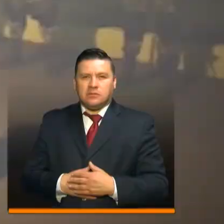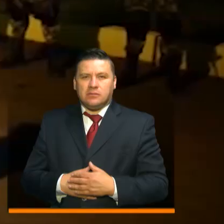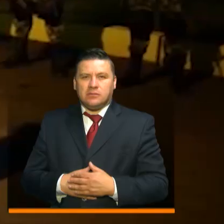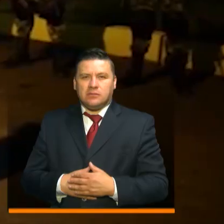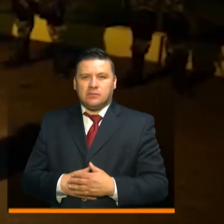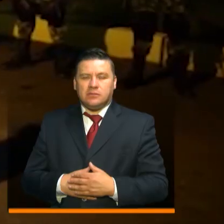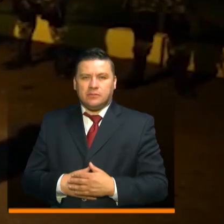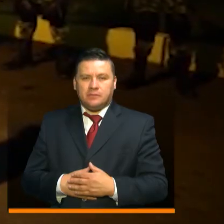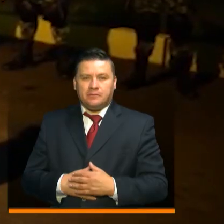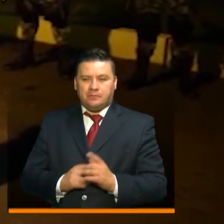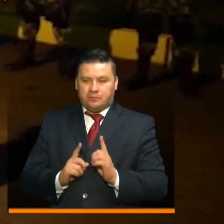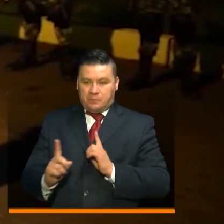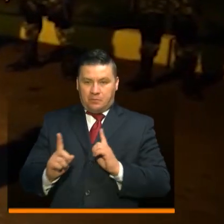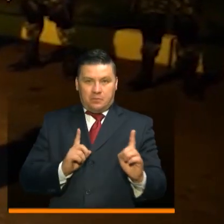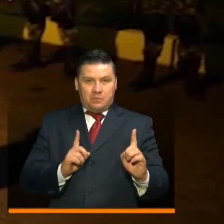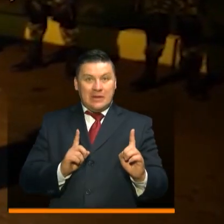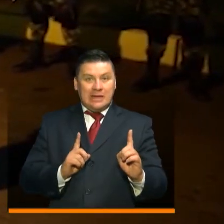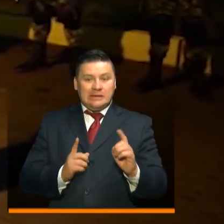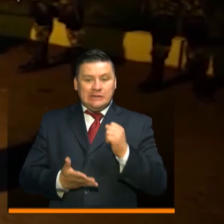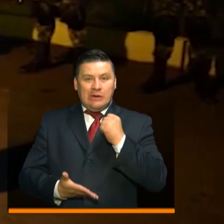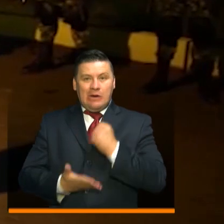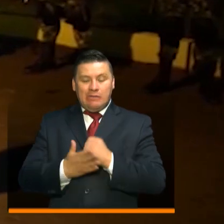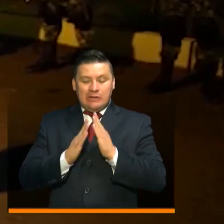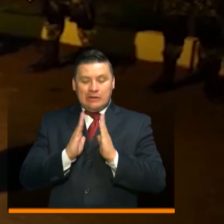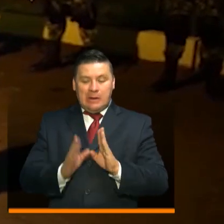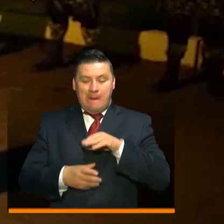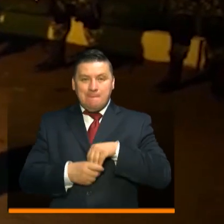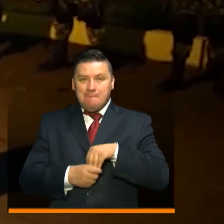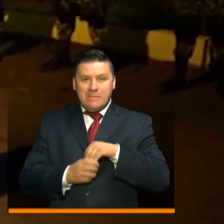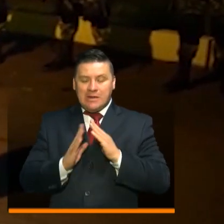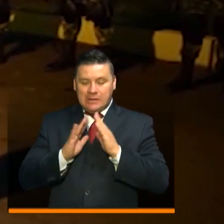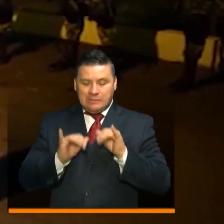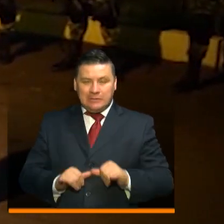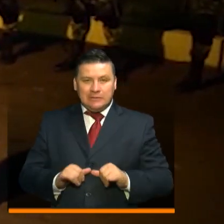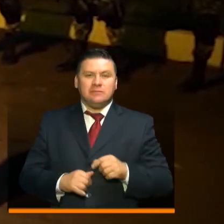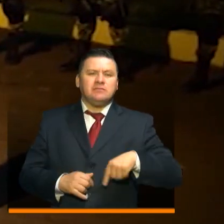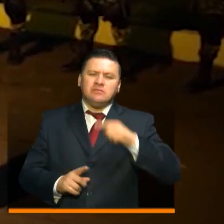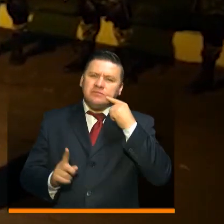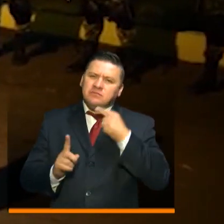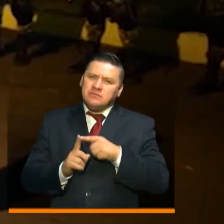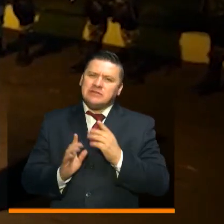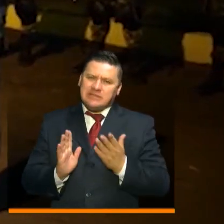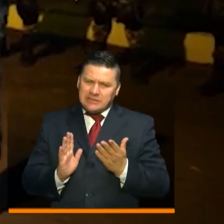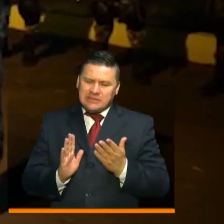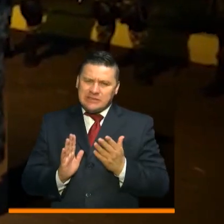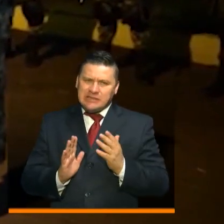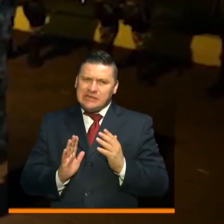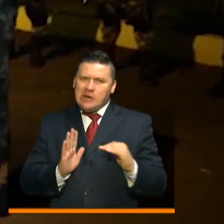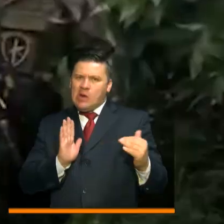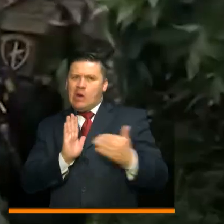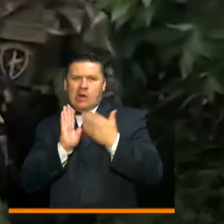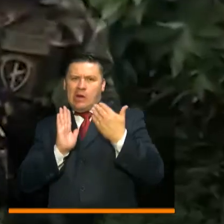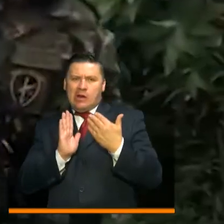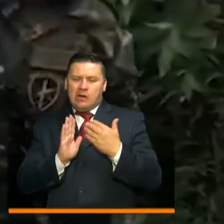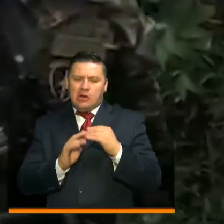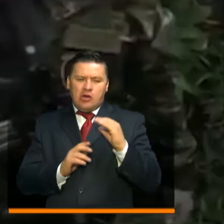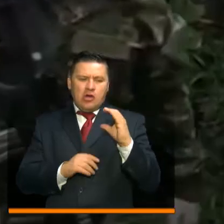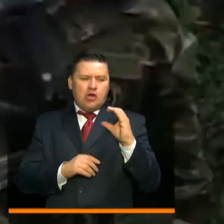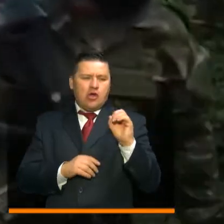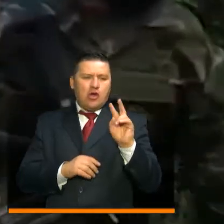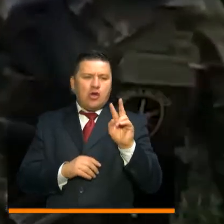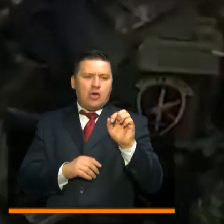El aislamiento preventivo obligatorio. Esto con el fin de contrarrestar la amenaza del COVID-19.